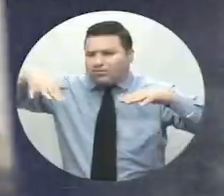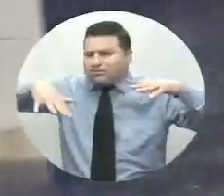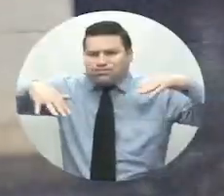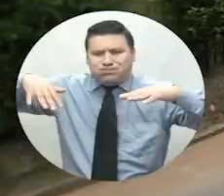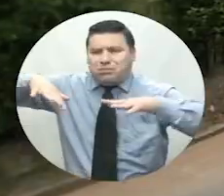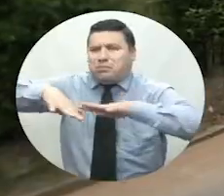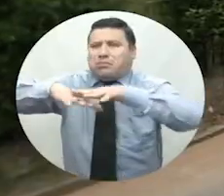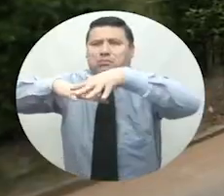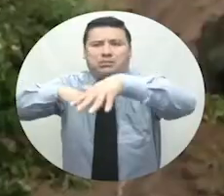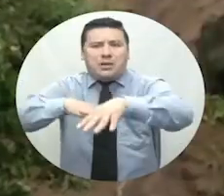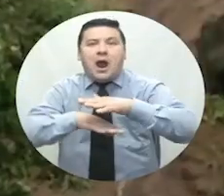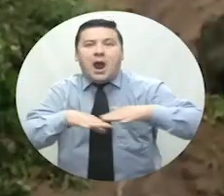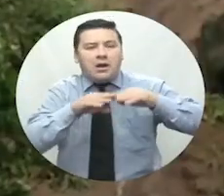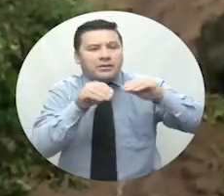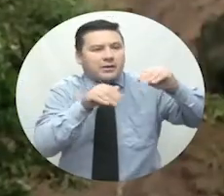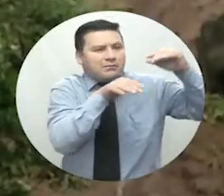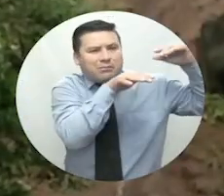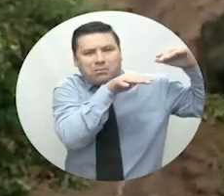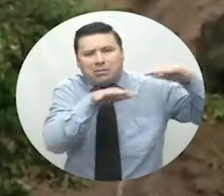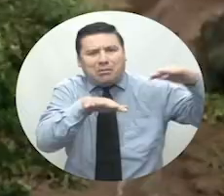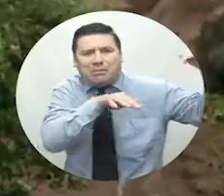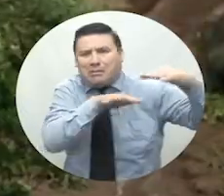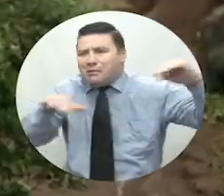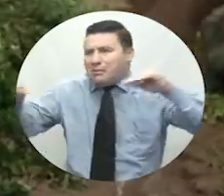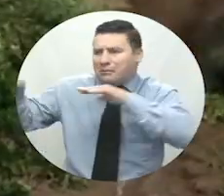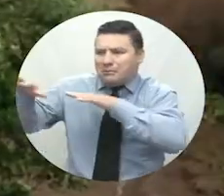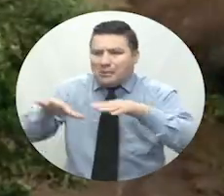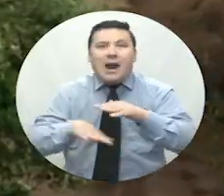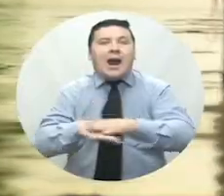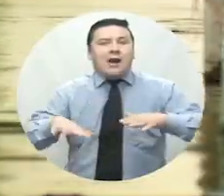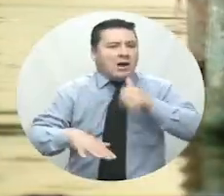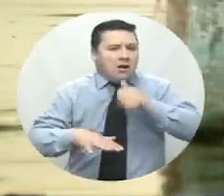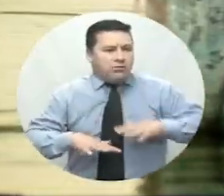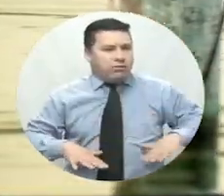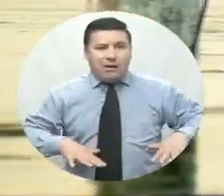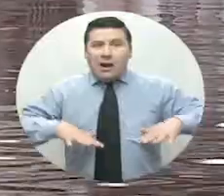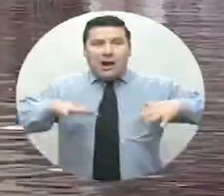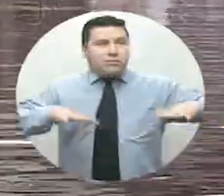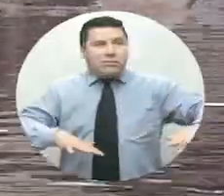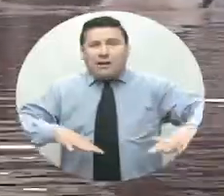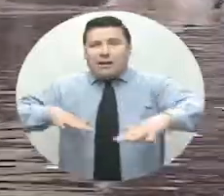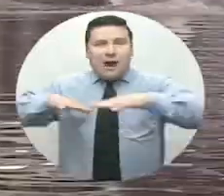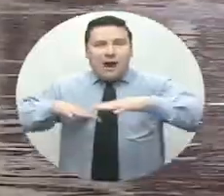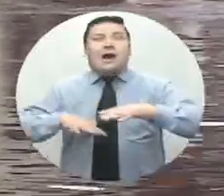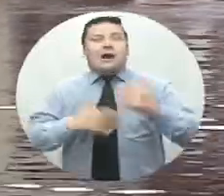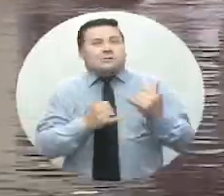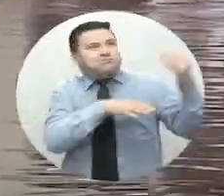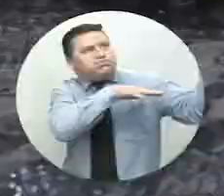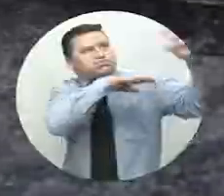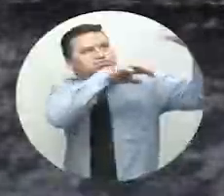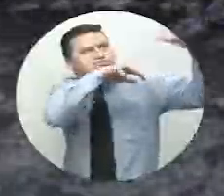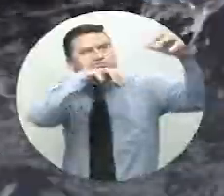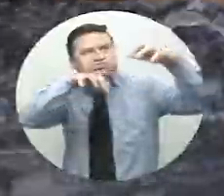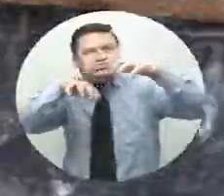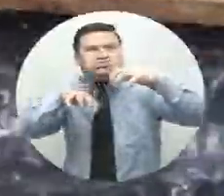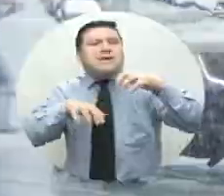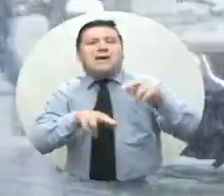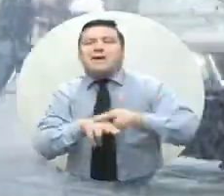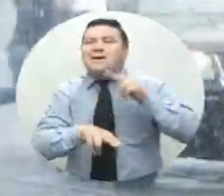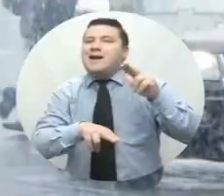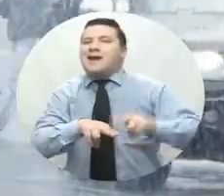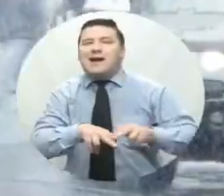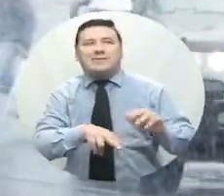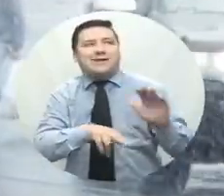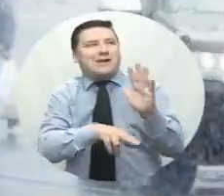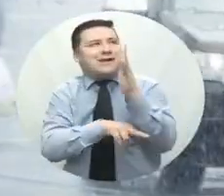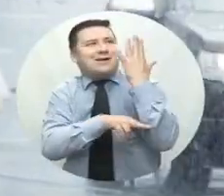desbordan, aparecen los deslizamientos y ocurren las inundaciones. La temporada de lluvias